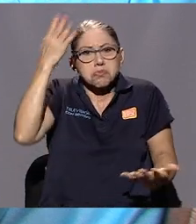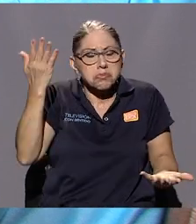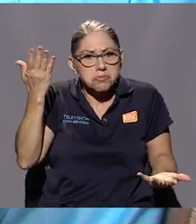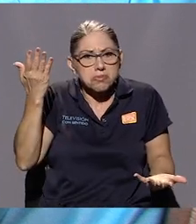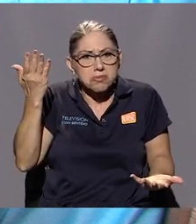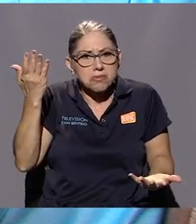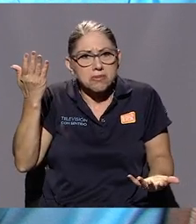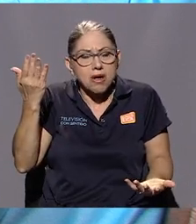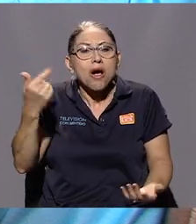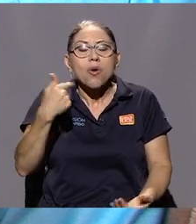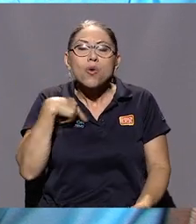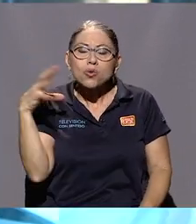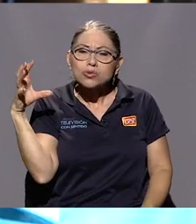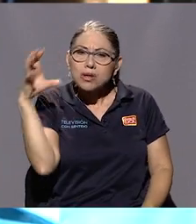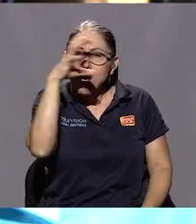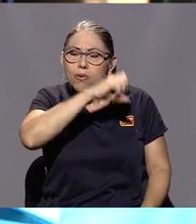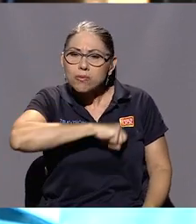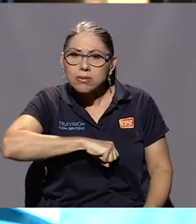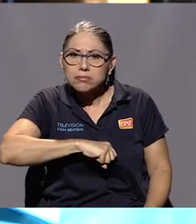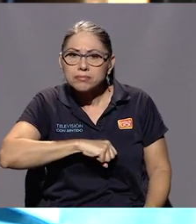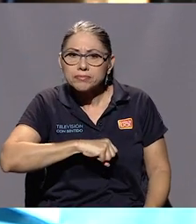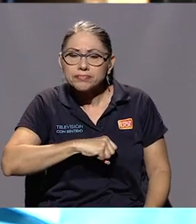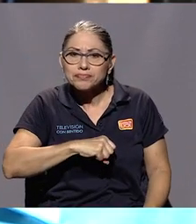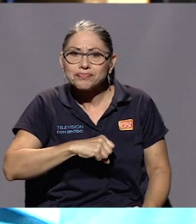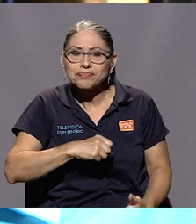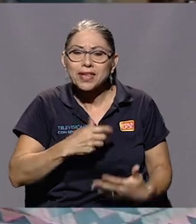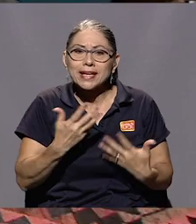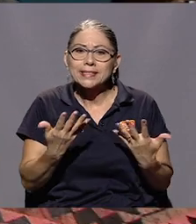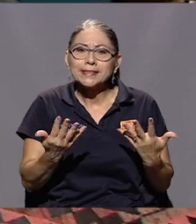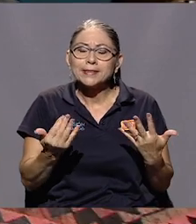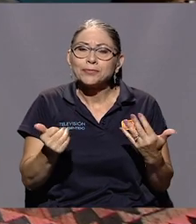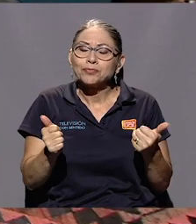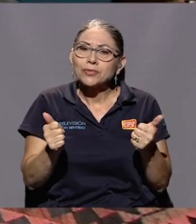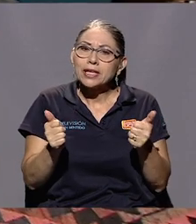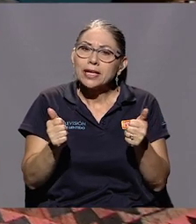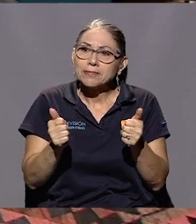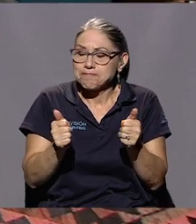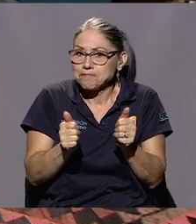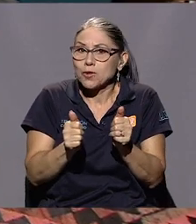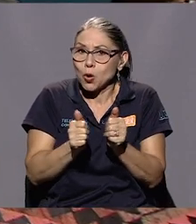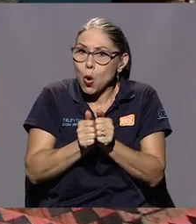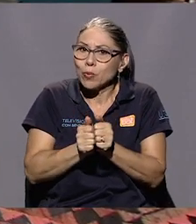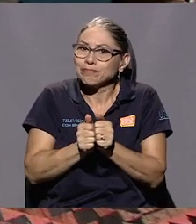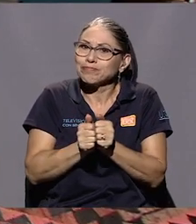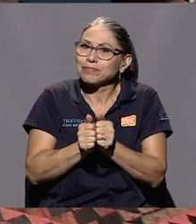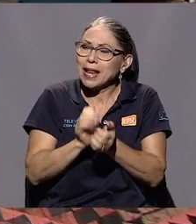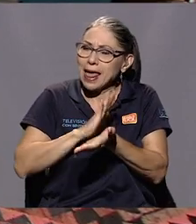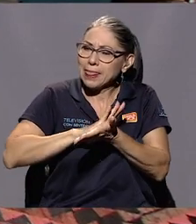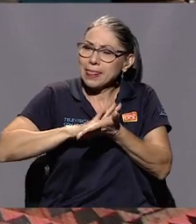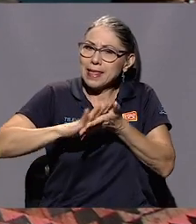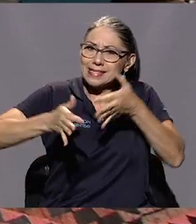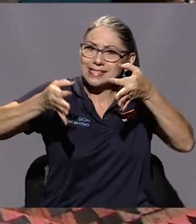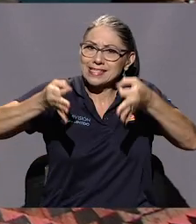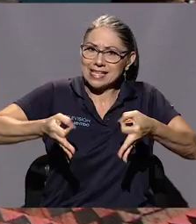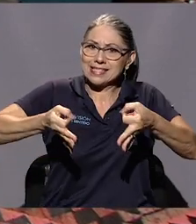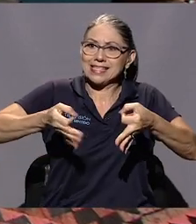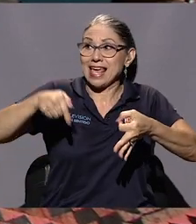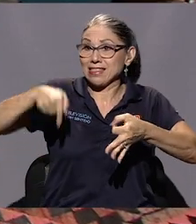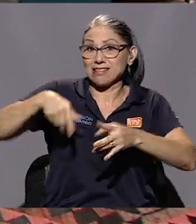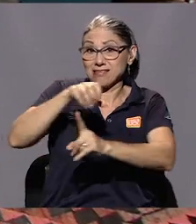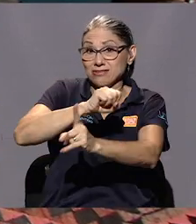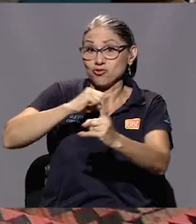Y te das cuenta que, pues con la decencia que tiene esta sociedad,